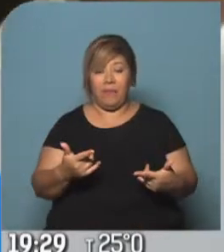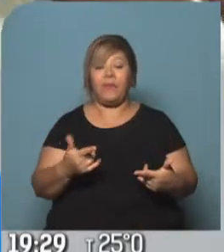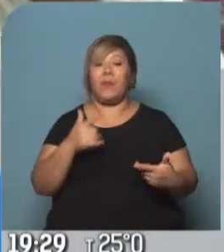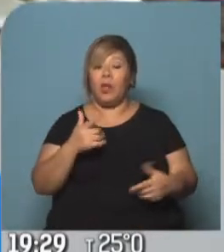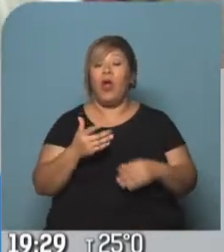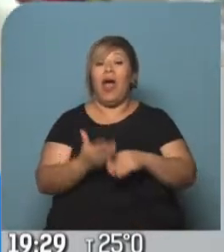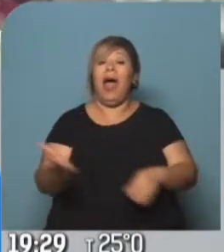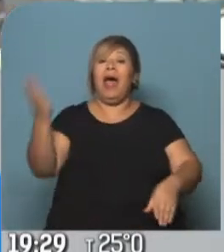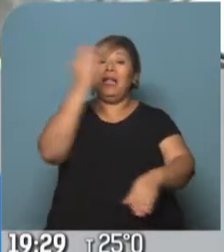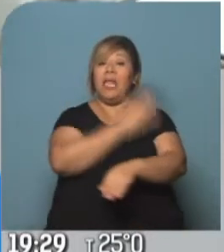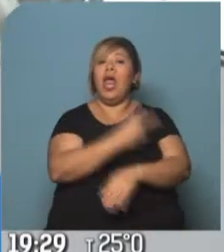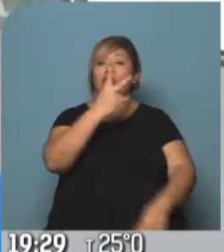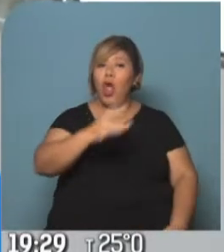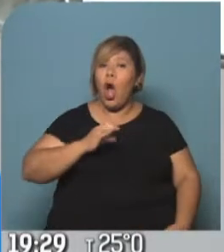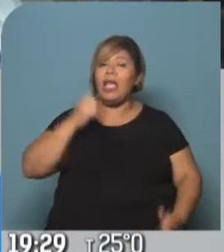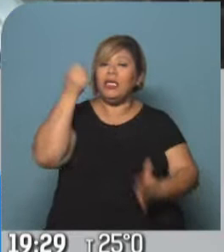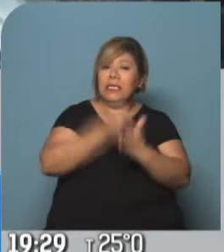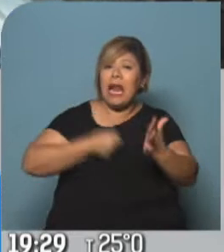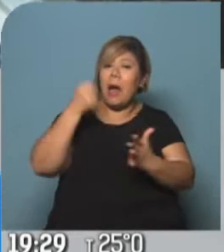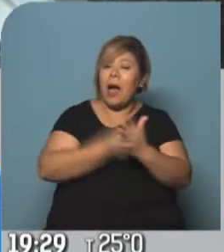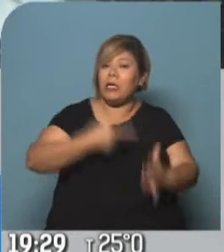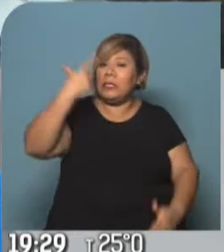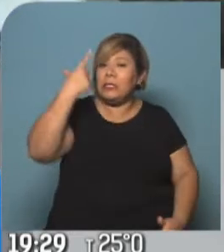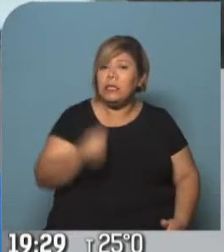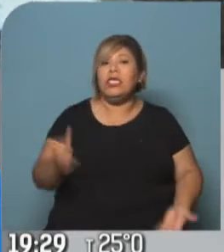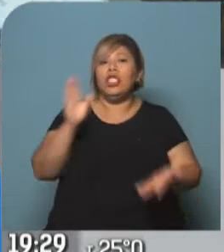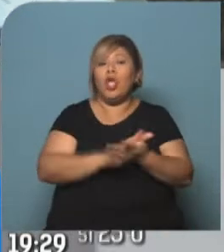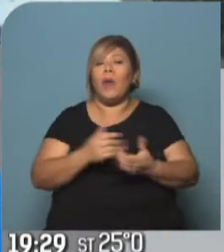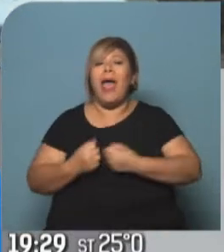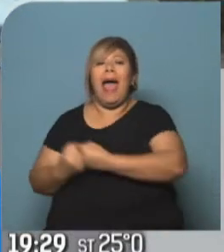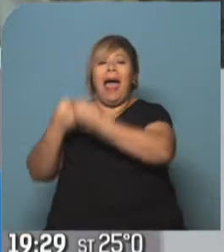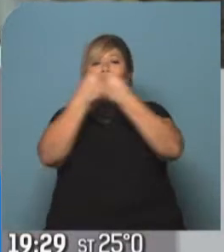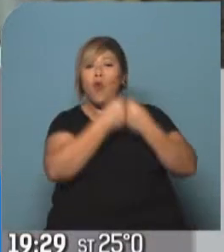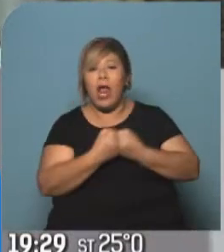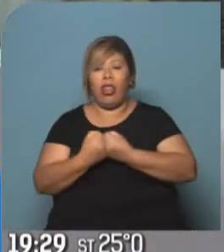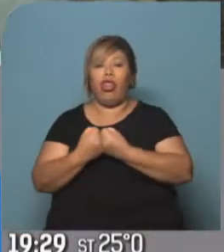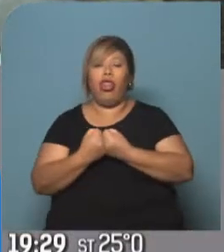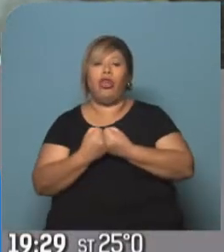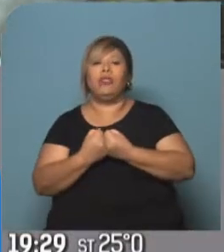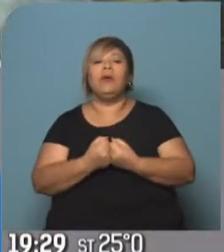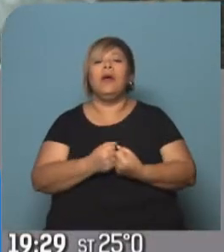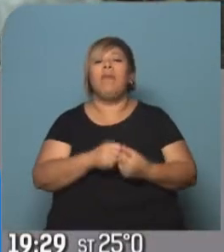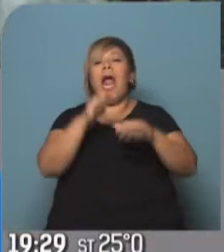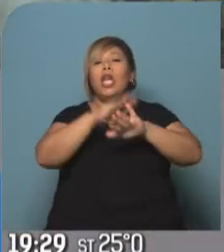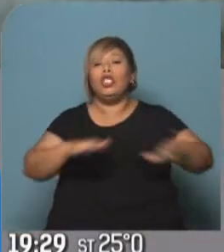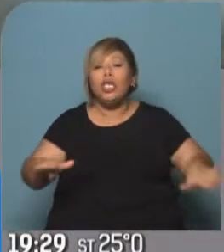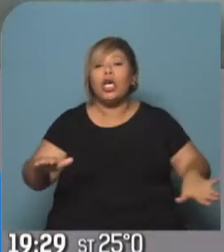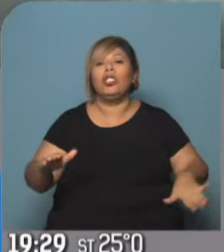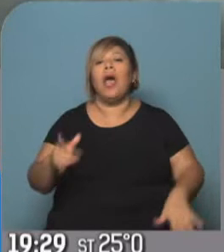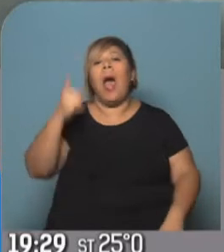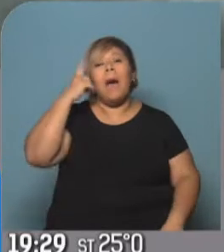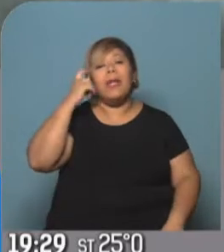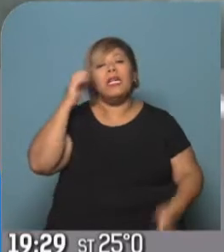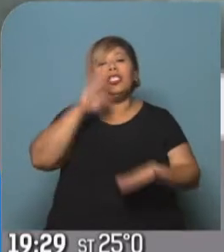trabajo nacional y federal para llegar a los acuerdos. ¿Qué es lo que tienen que aprender los chicos para el siglo XXI en las matemáticas?